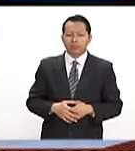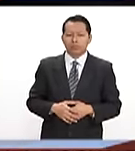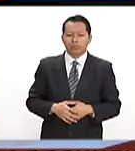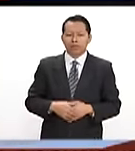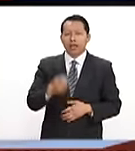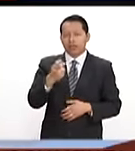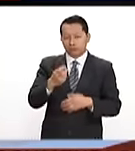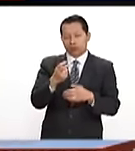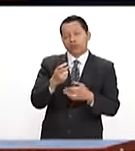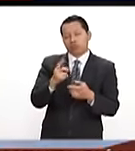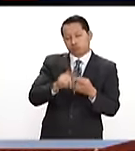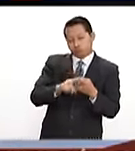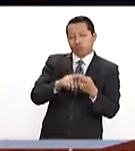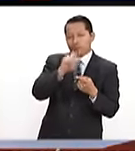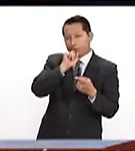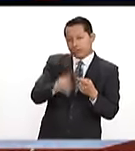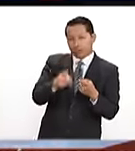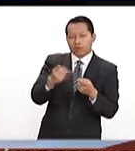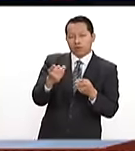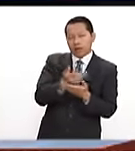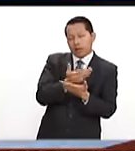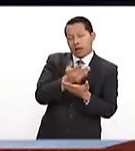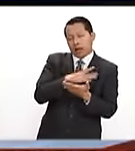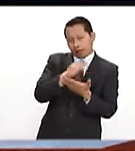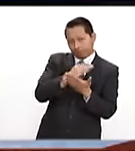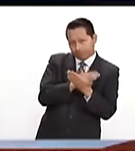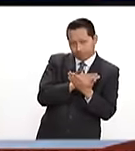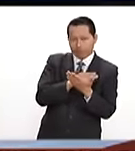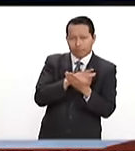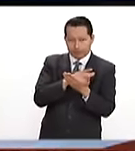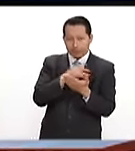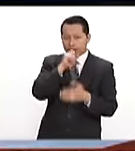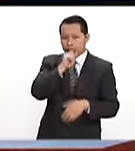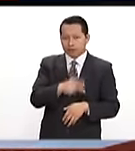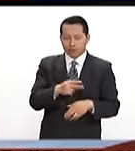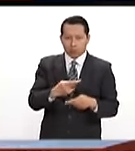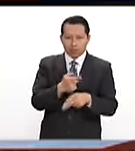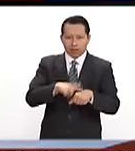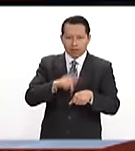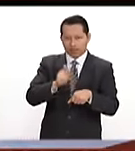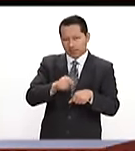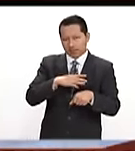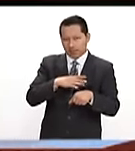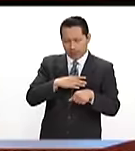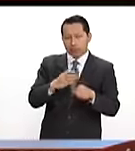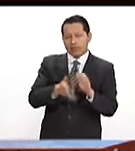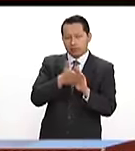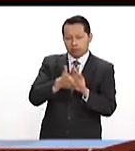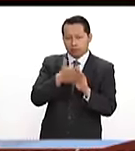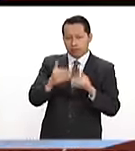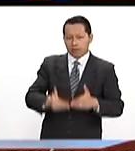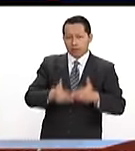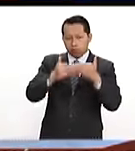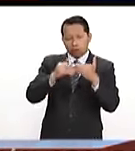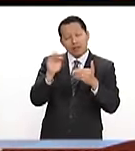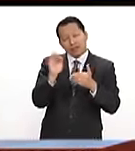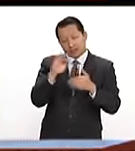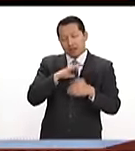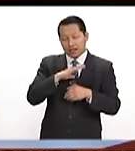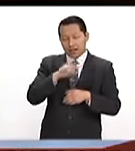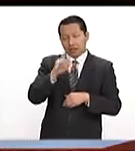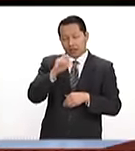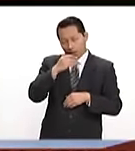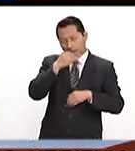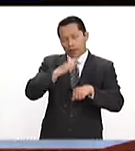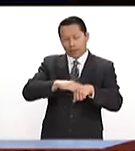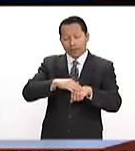Eso, por un lado, se está desarrollando en la agenda binacional, que es la construcción del muro, que en unas horas, al parecer, lo dará a conocer Donald Trump.